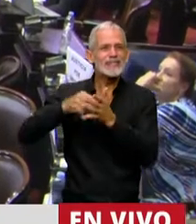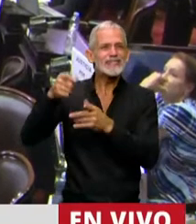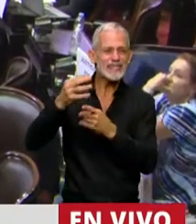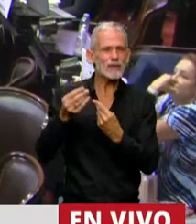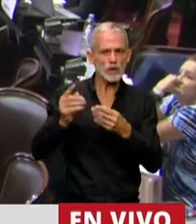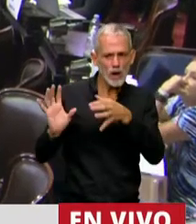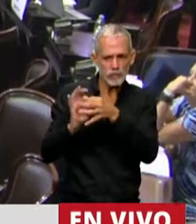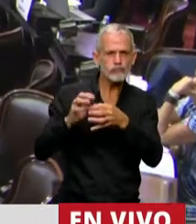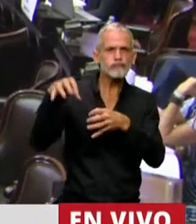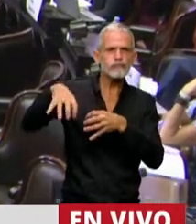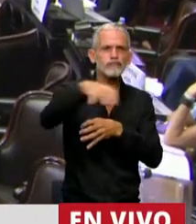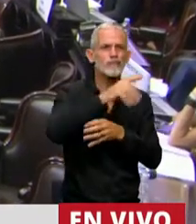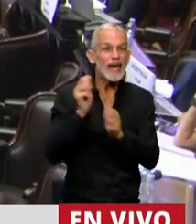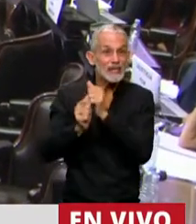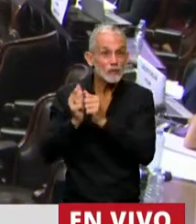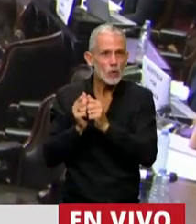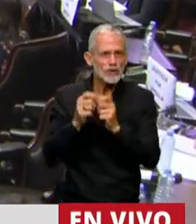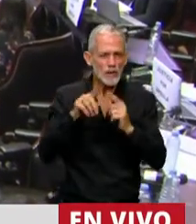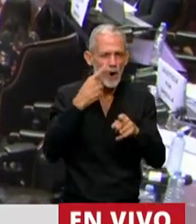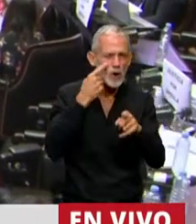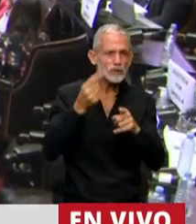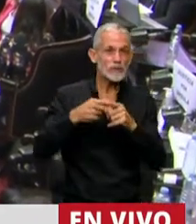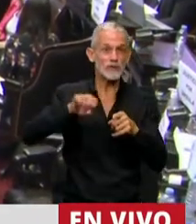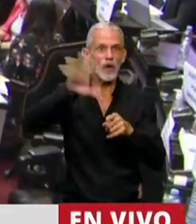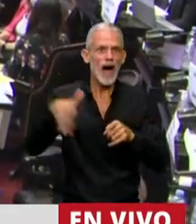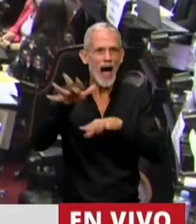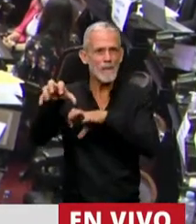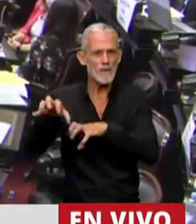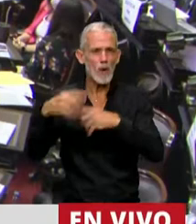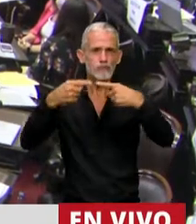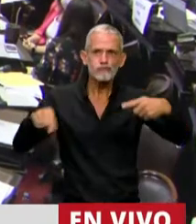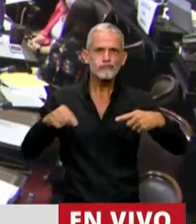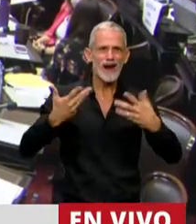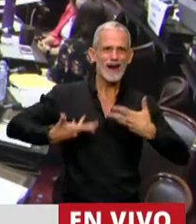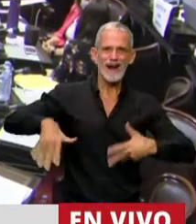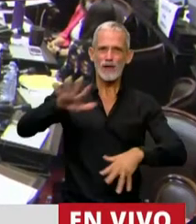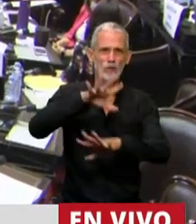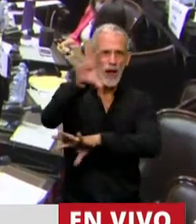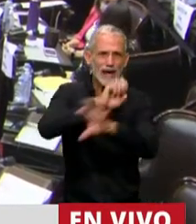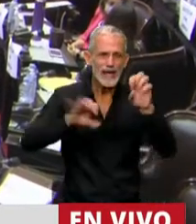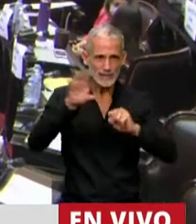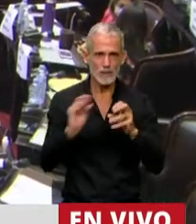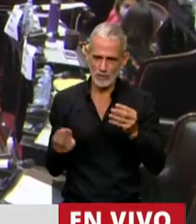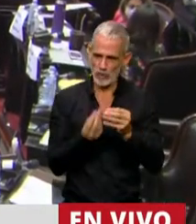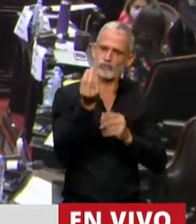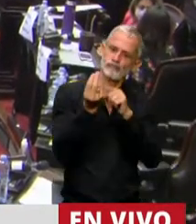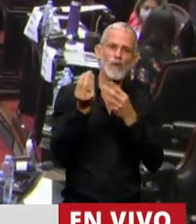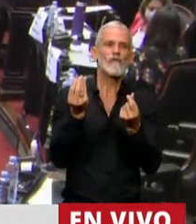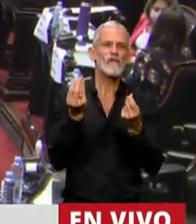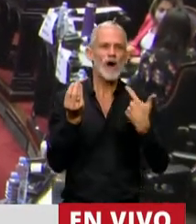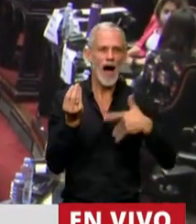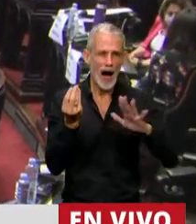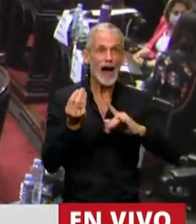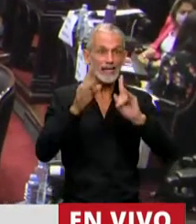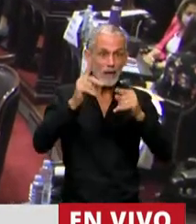aplicación a la industria, al agro, a los recursos naturales, para generar valor, para generar